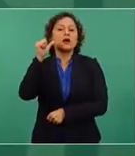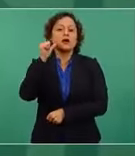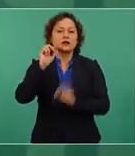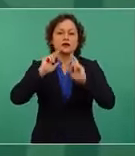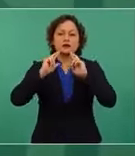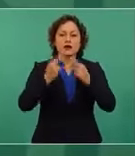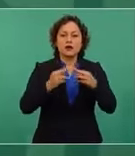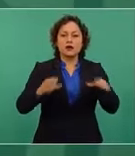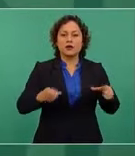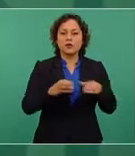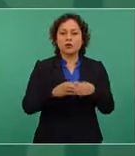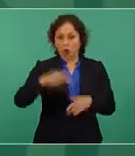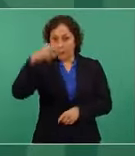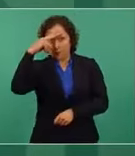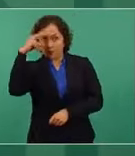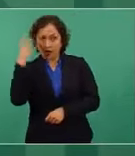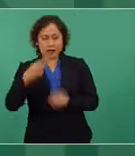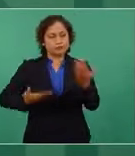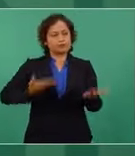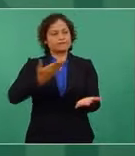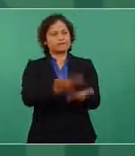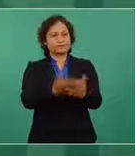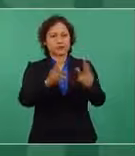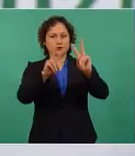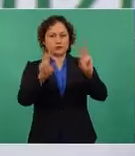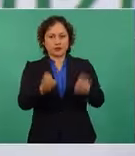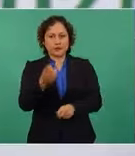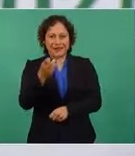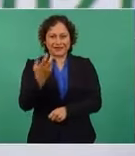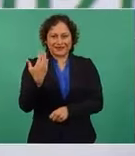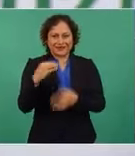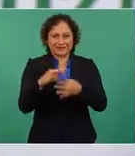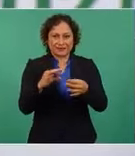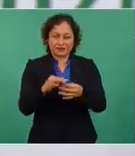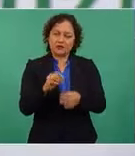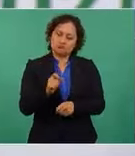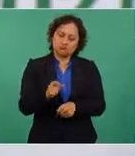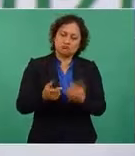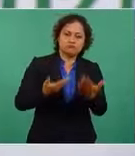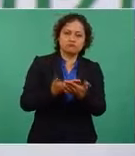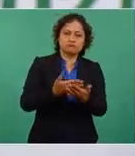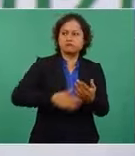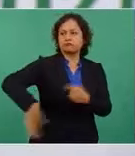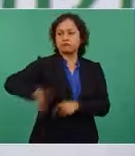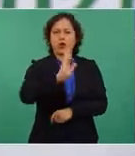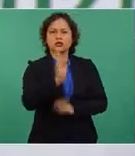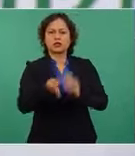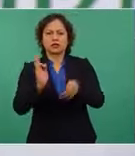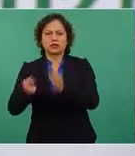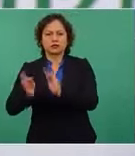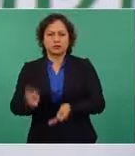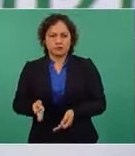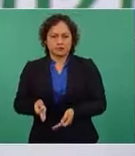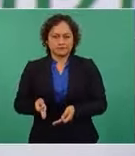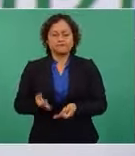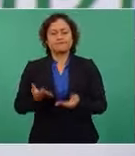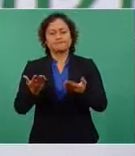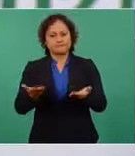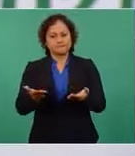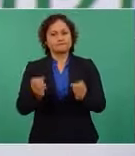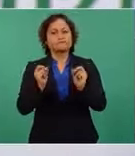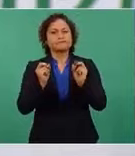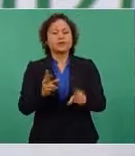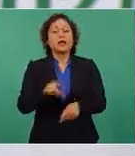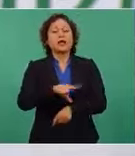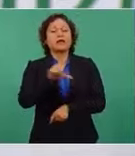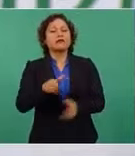tratar el tema al que he hecho referencia. ¿Qué sigue de este planteamiento? Propuso